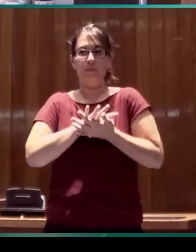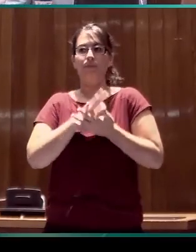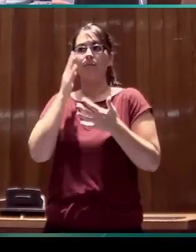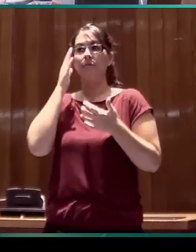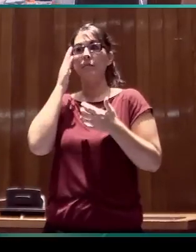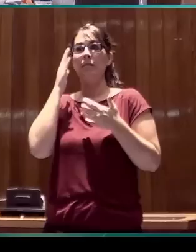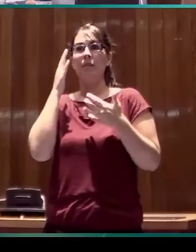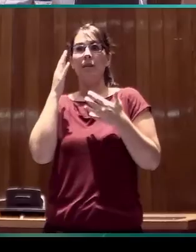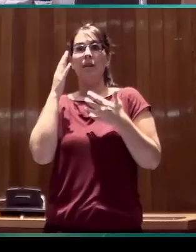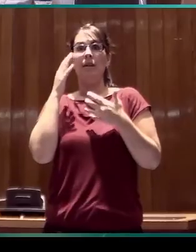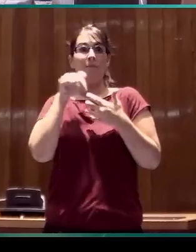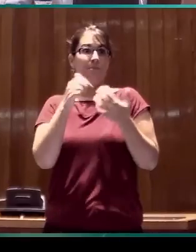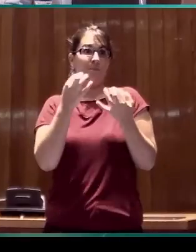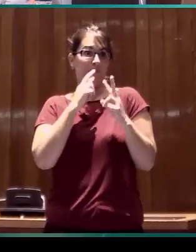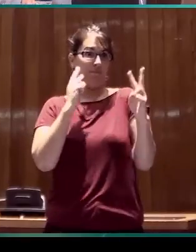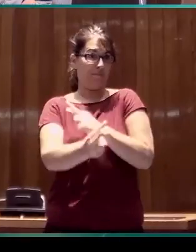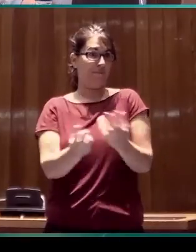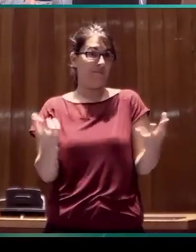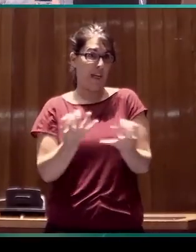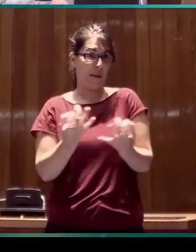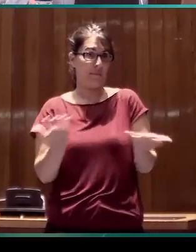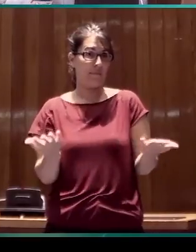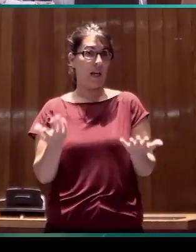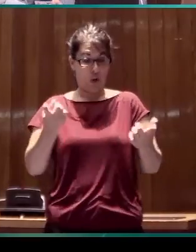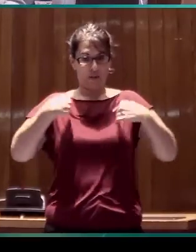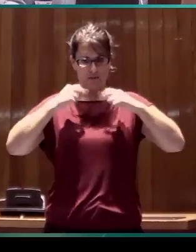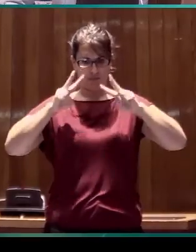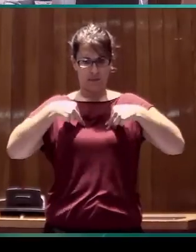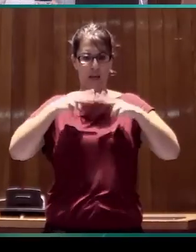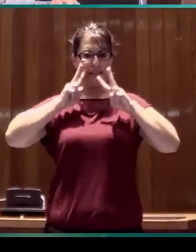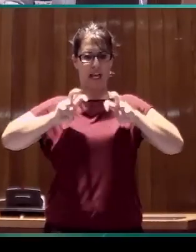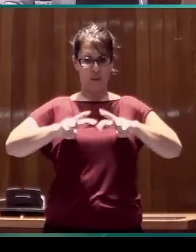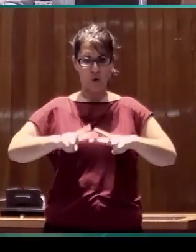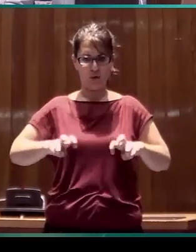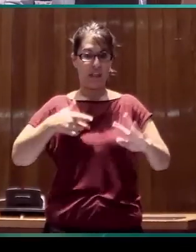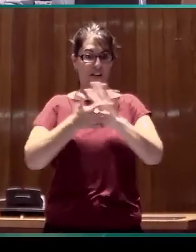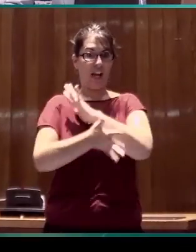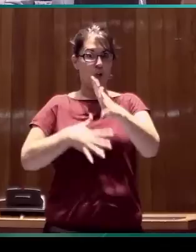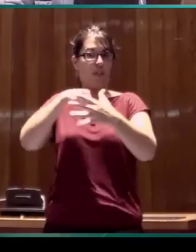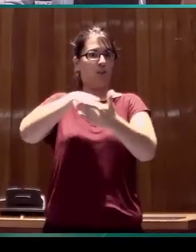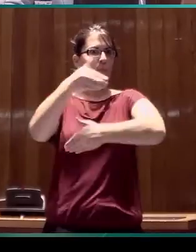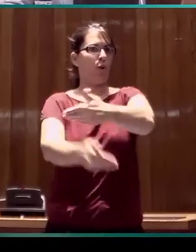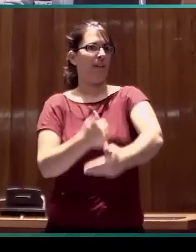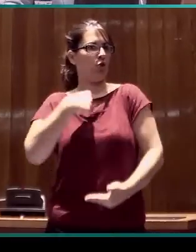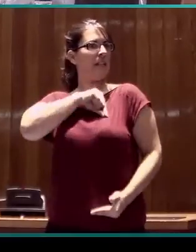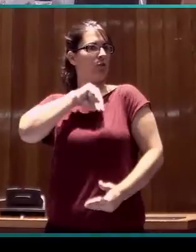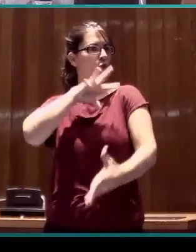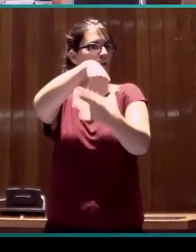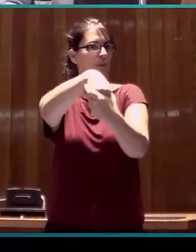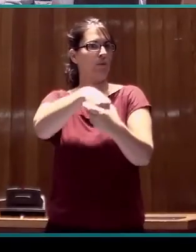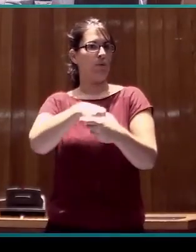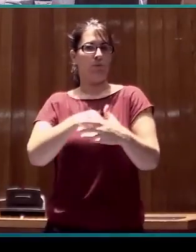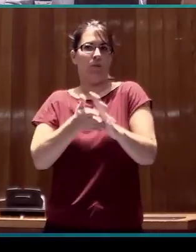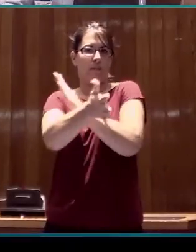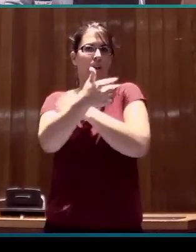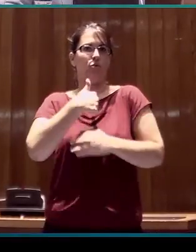Y a eso hay que darle respuesta. Y como investigadores, como elementos participantes de ese proceso, tenemos que tener muy